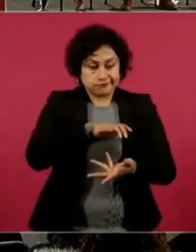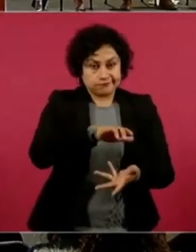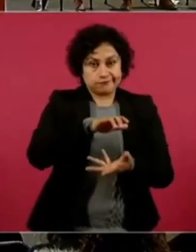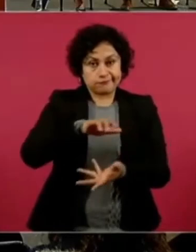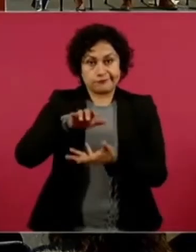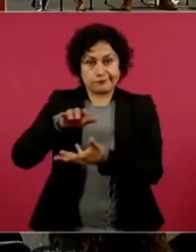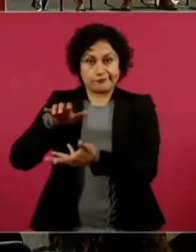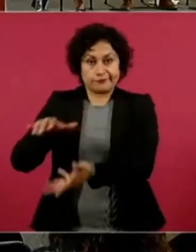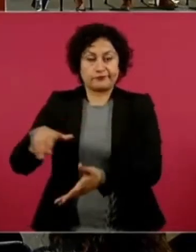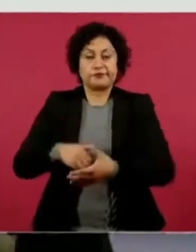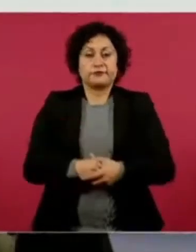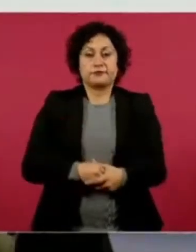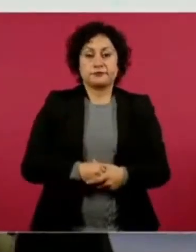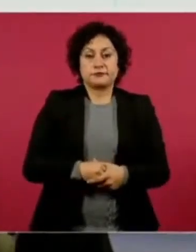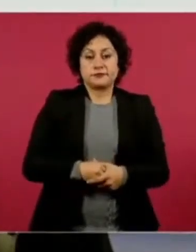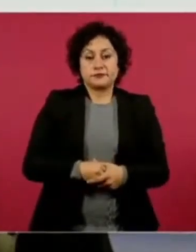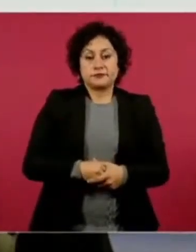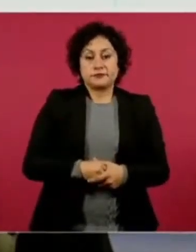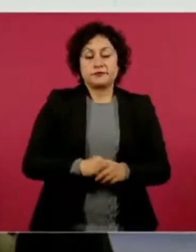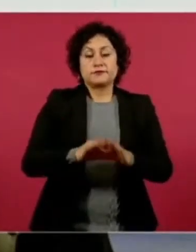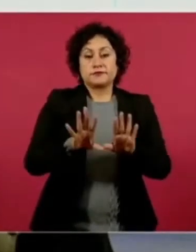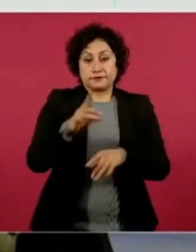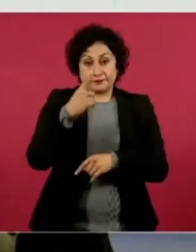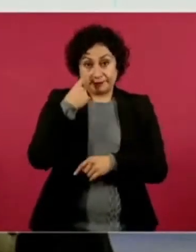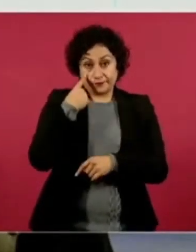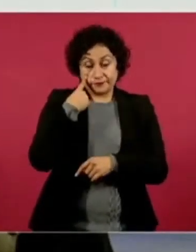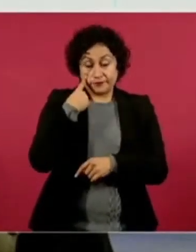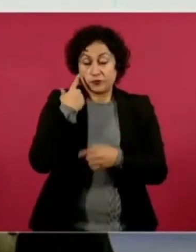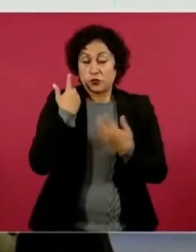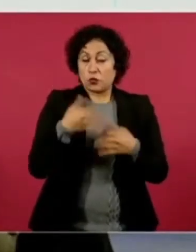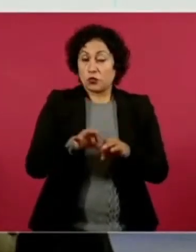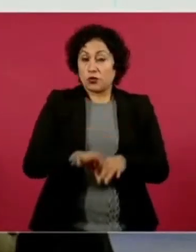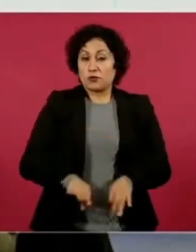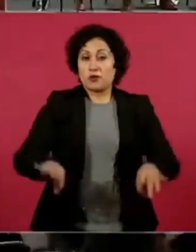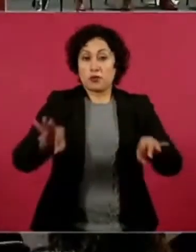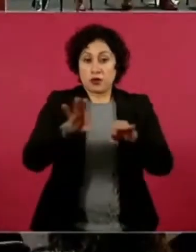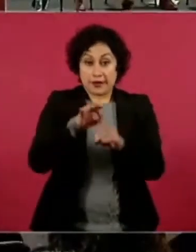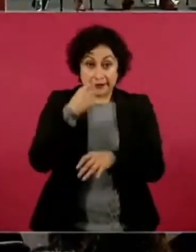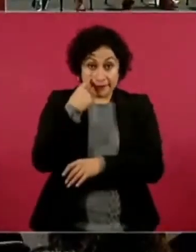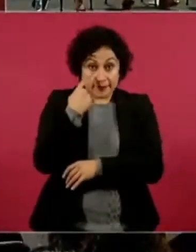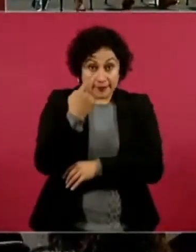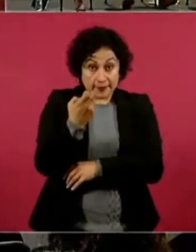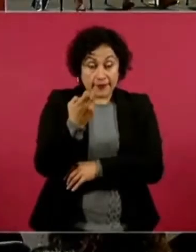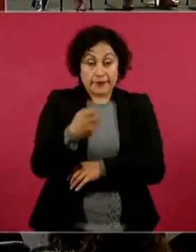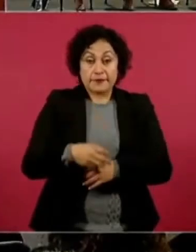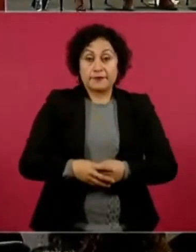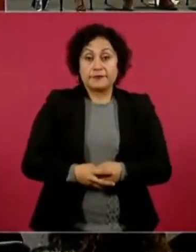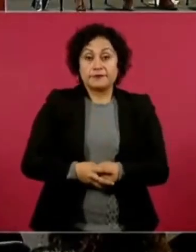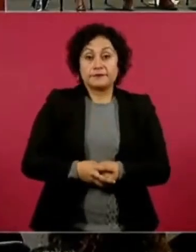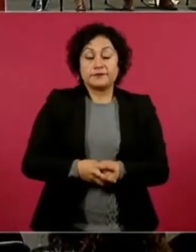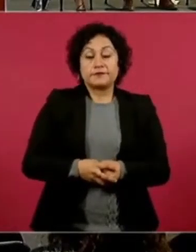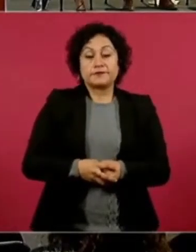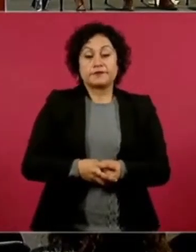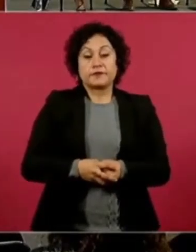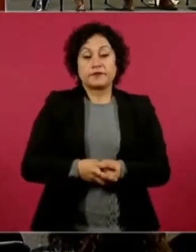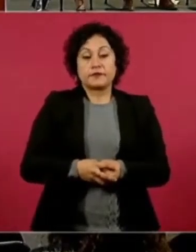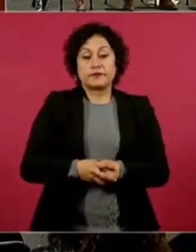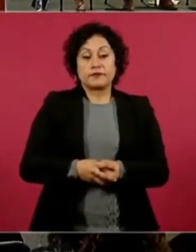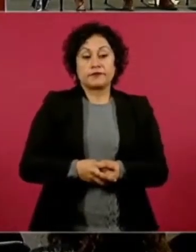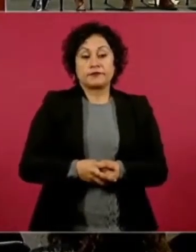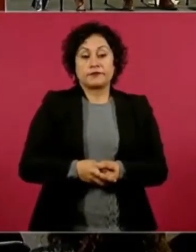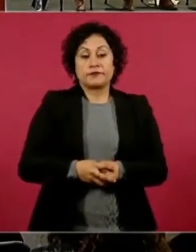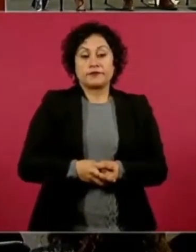Y concluir, miren, esto es muy importante, sólo en la defensa